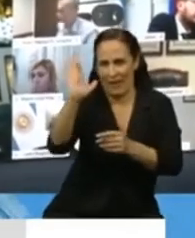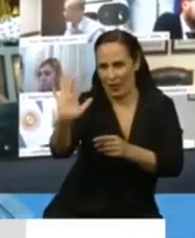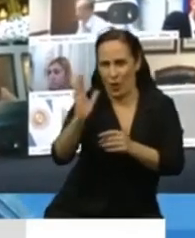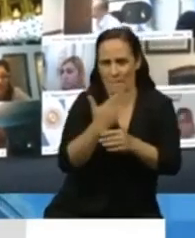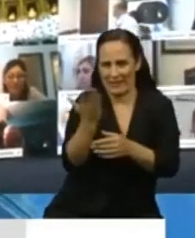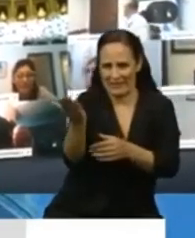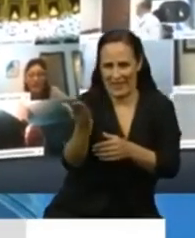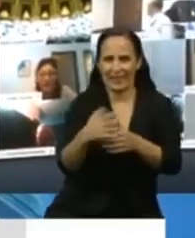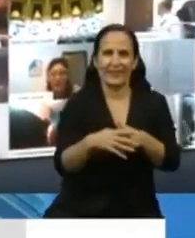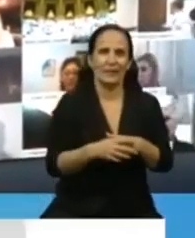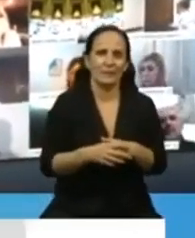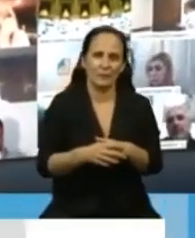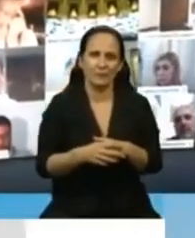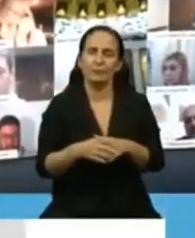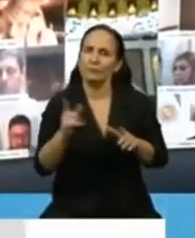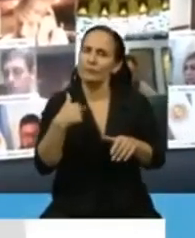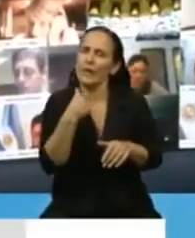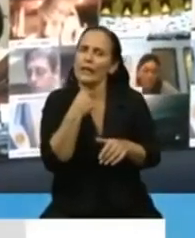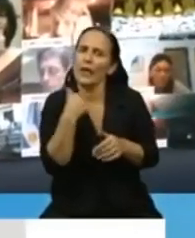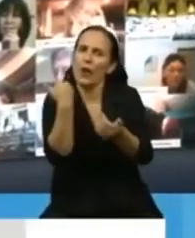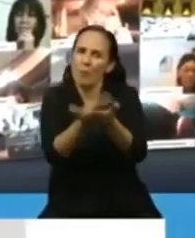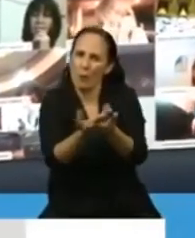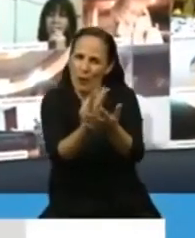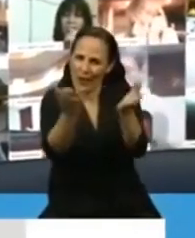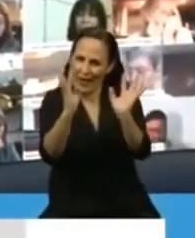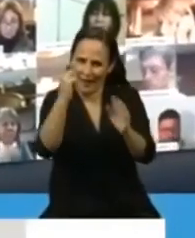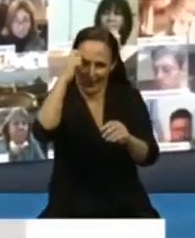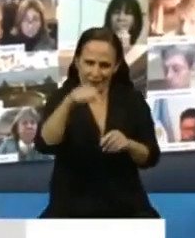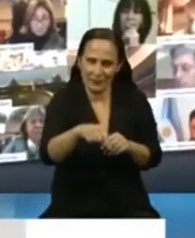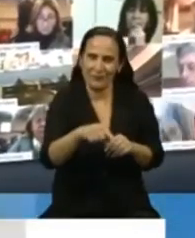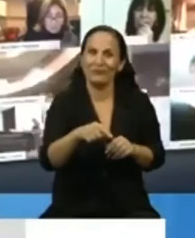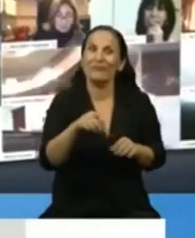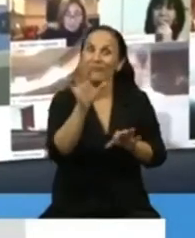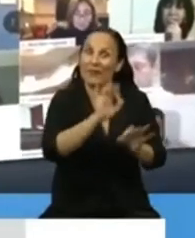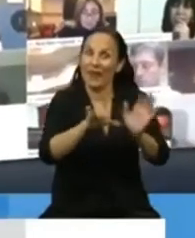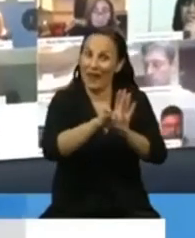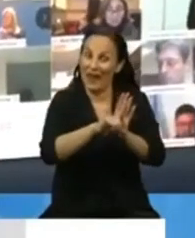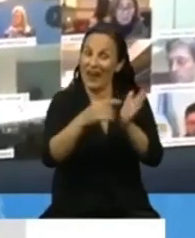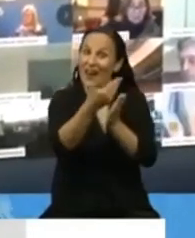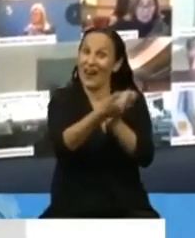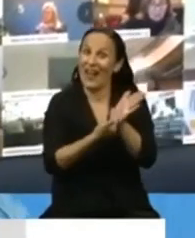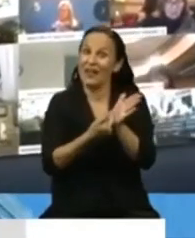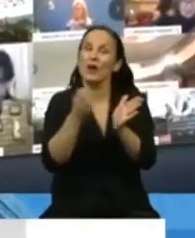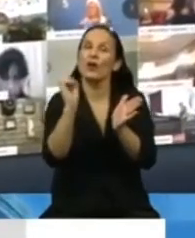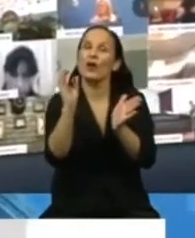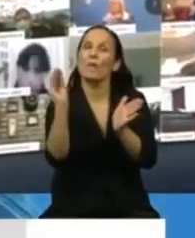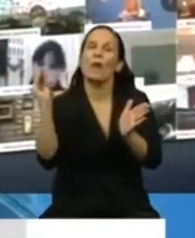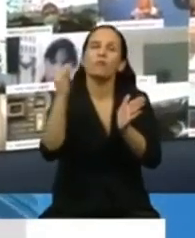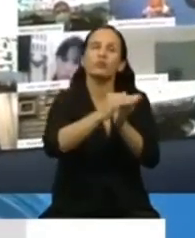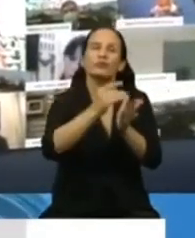presidente, quiero proponer a la Cámara que esta ley lleve el nombre de Silvio.